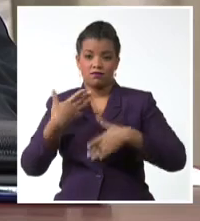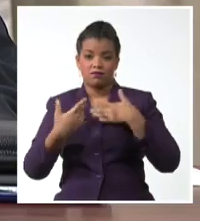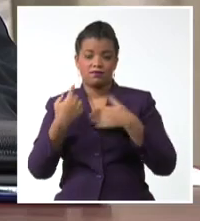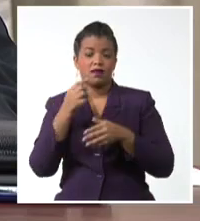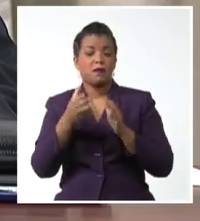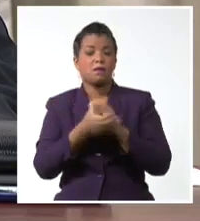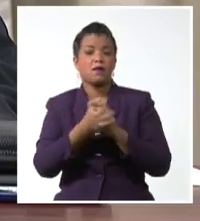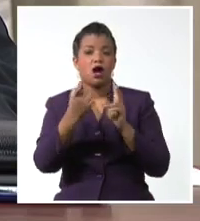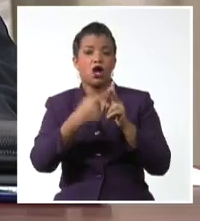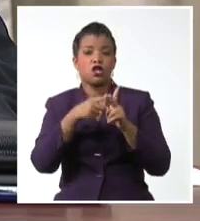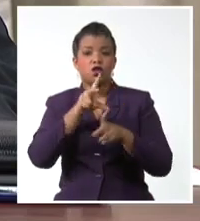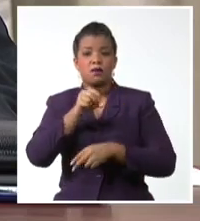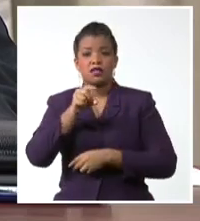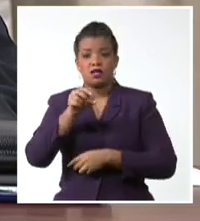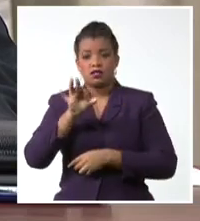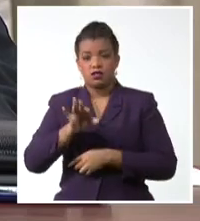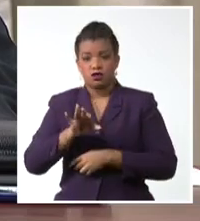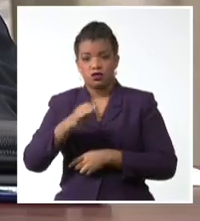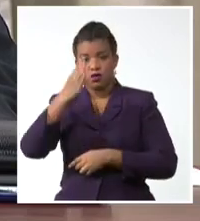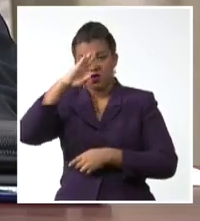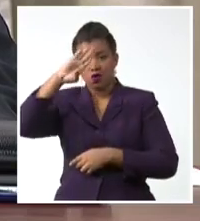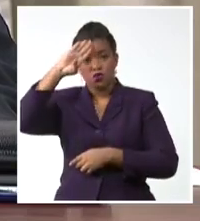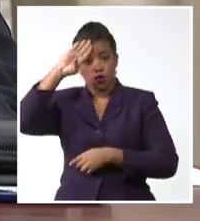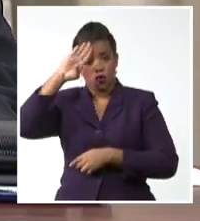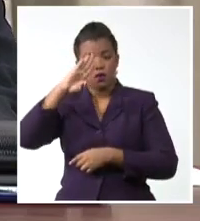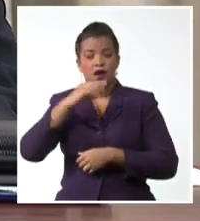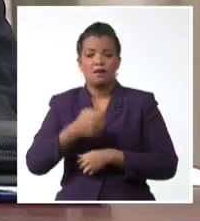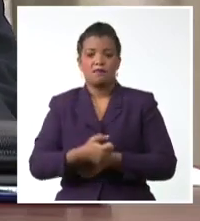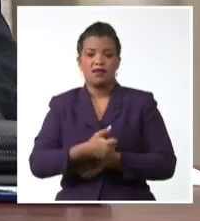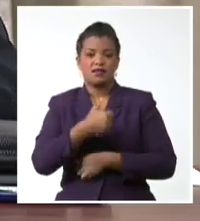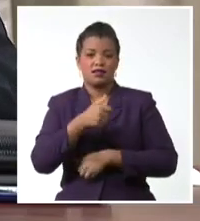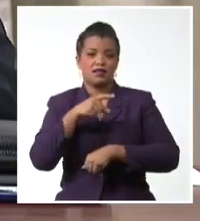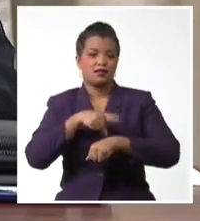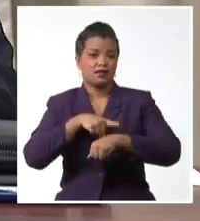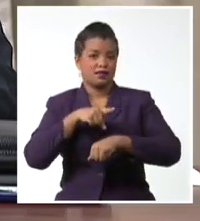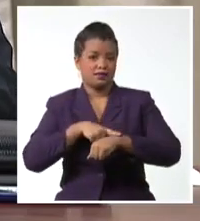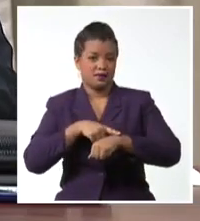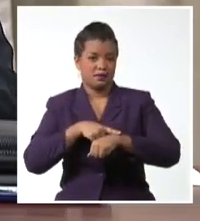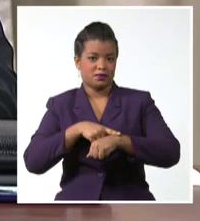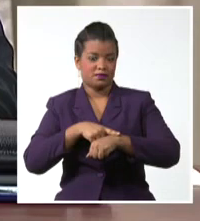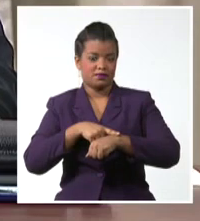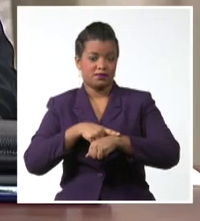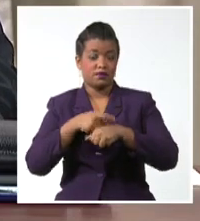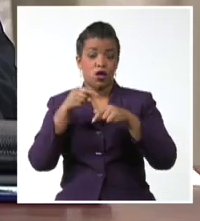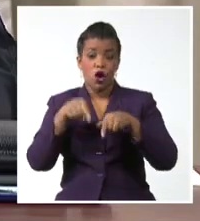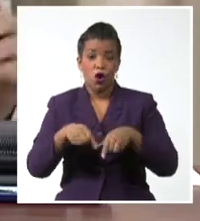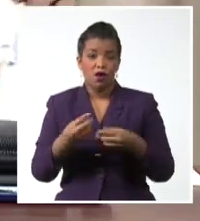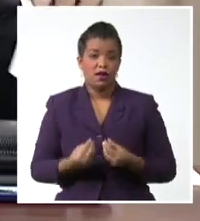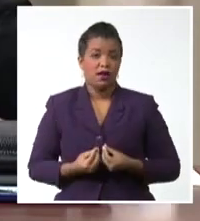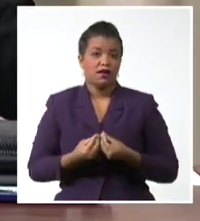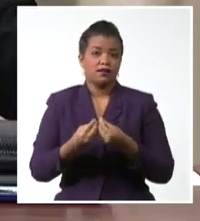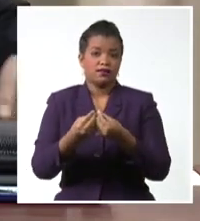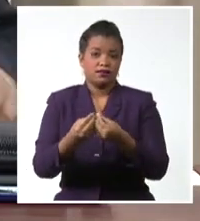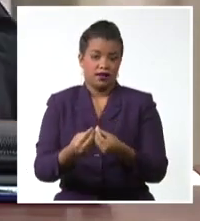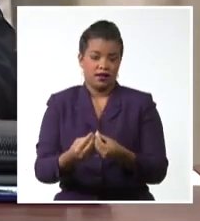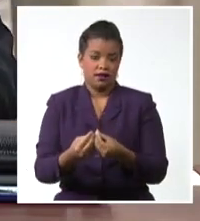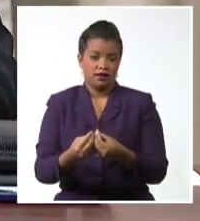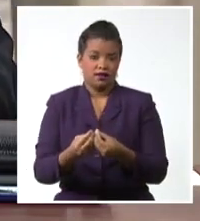nuestro país asumió la presidencia pro témpore de la comisión que hoy entregamos a Costa Rica